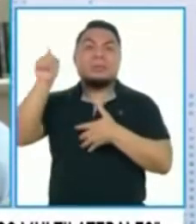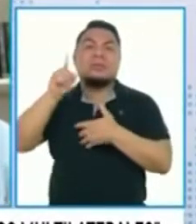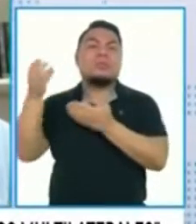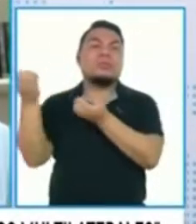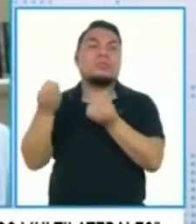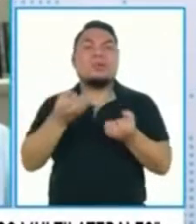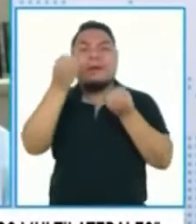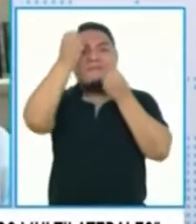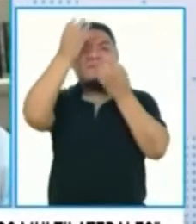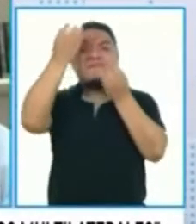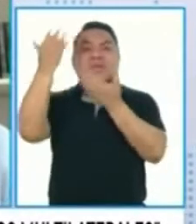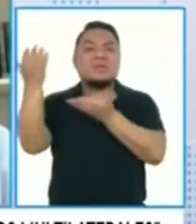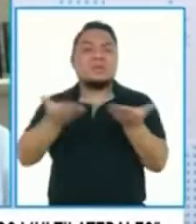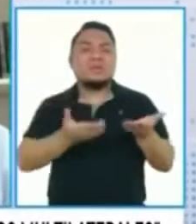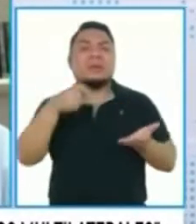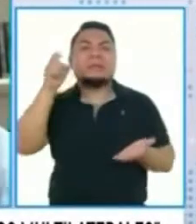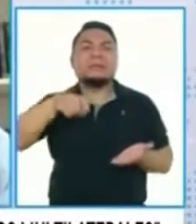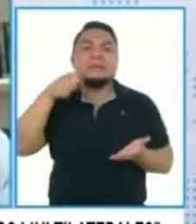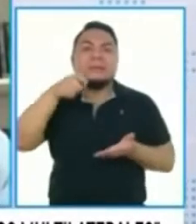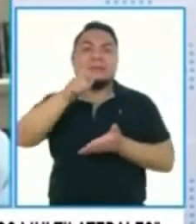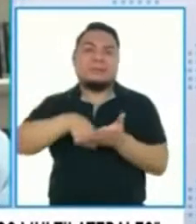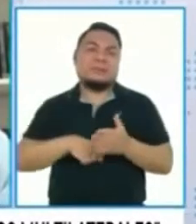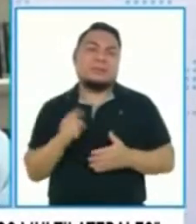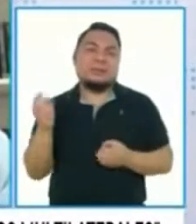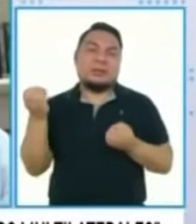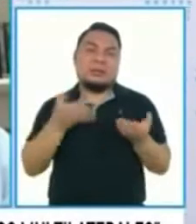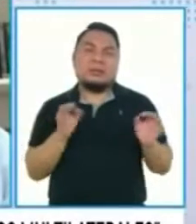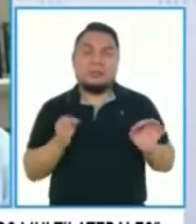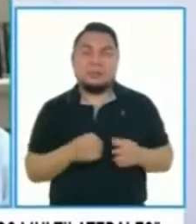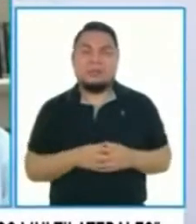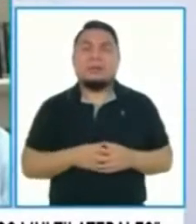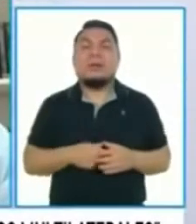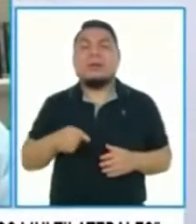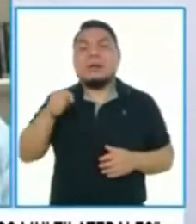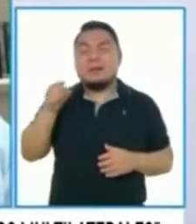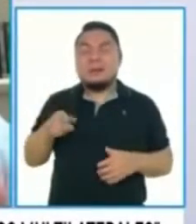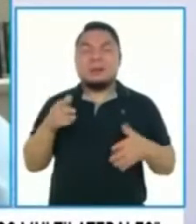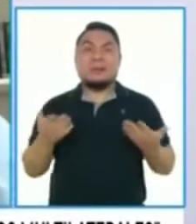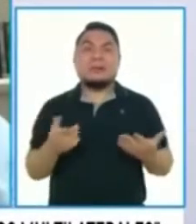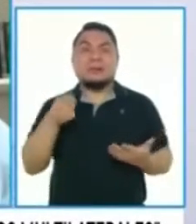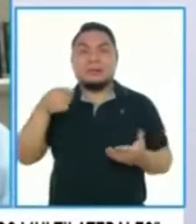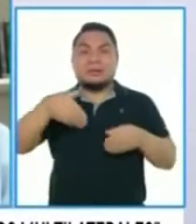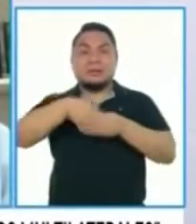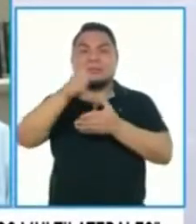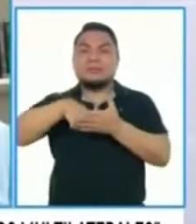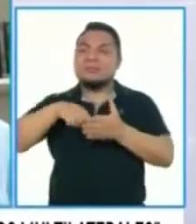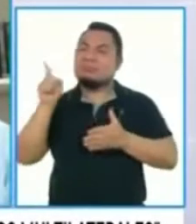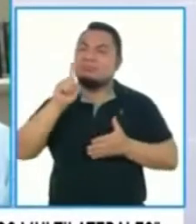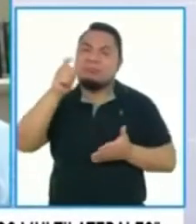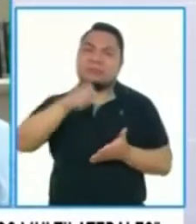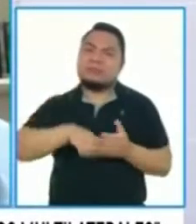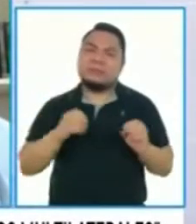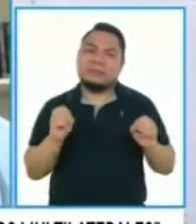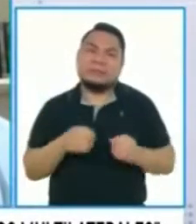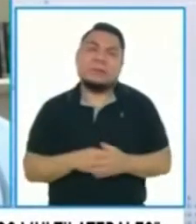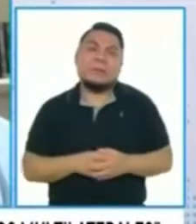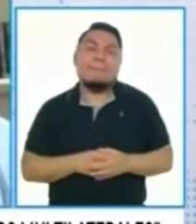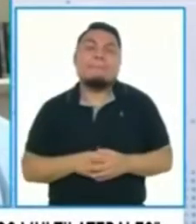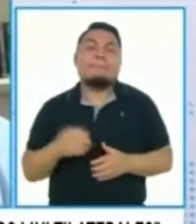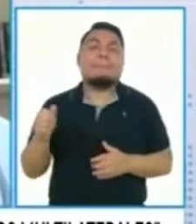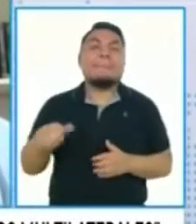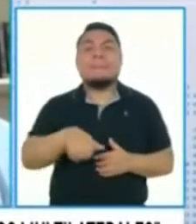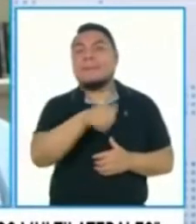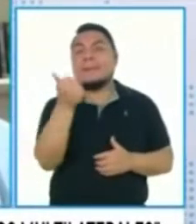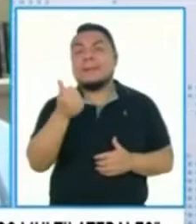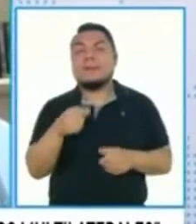información que era requerida para poder hacer la firma. Y en ese caso, ese contrato no se firmó. Y hay